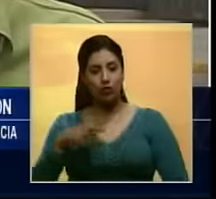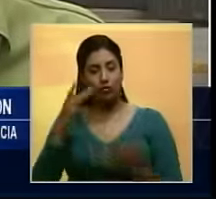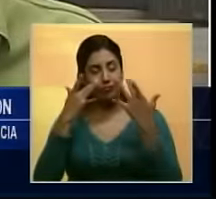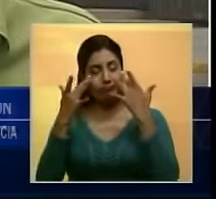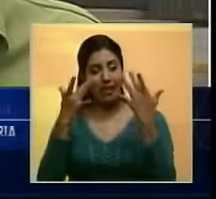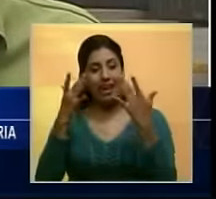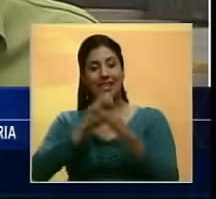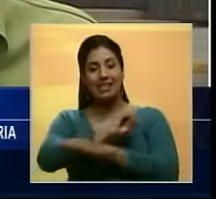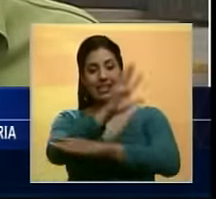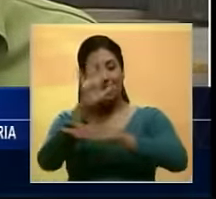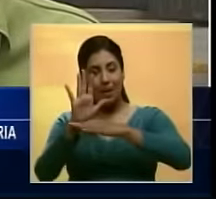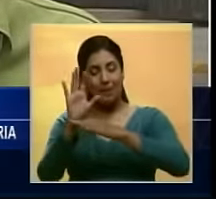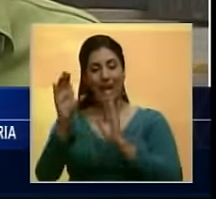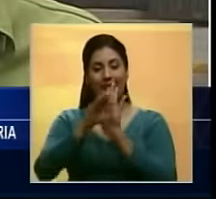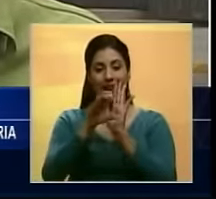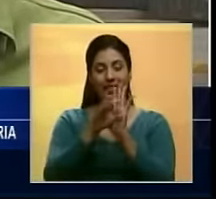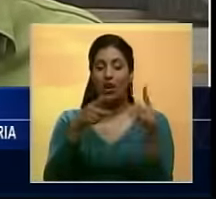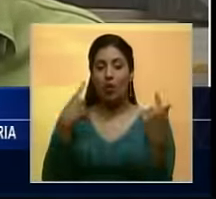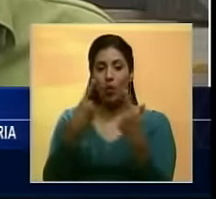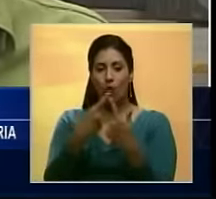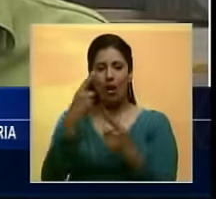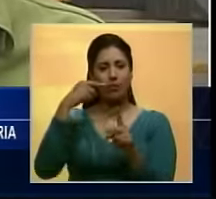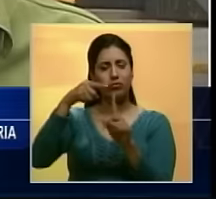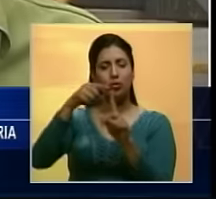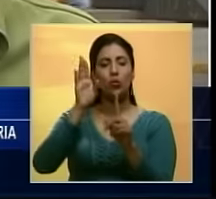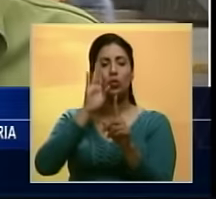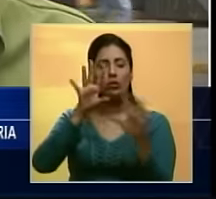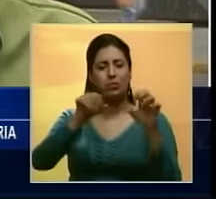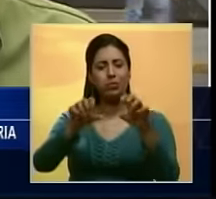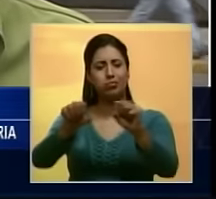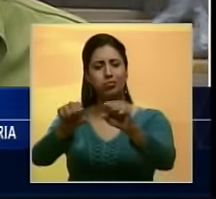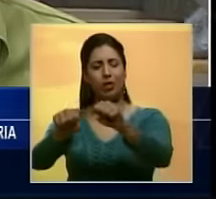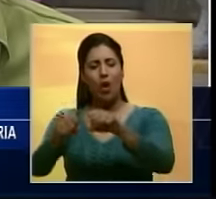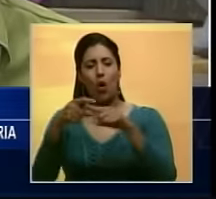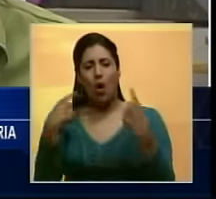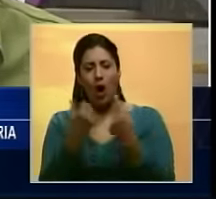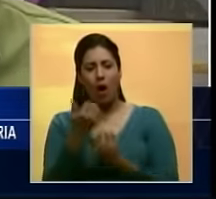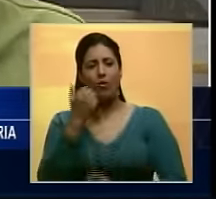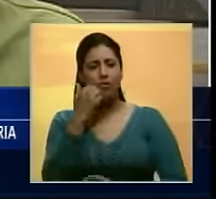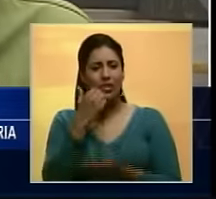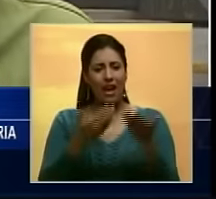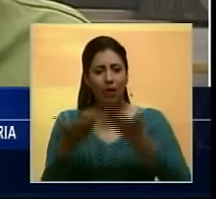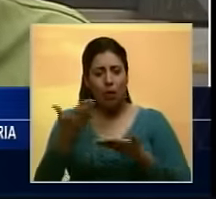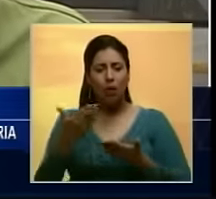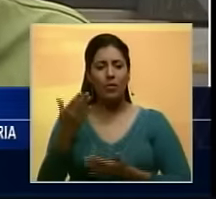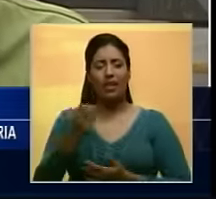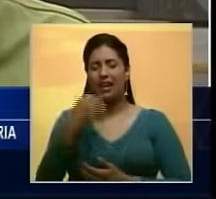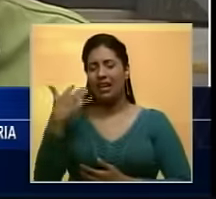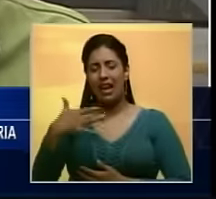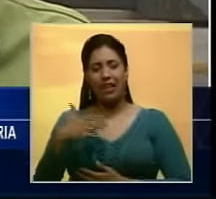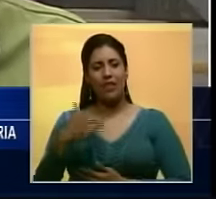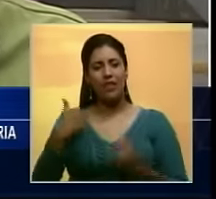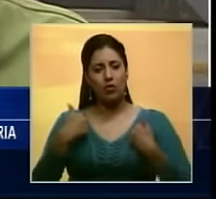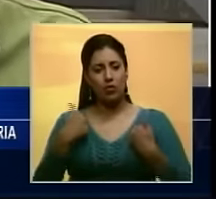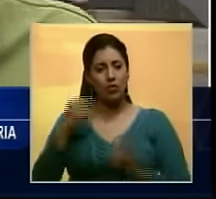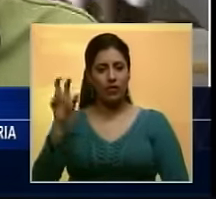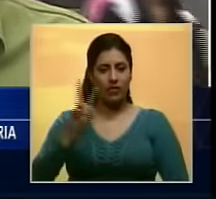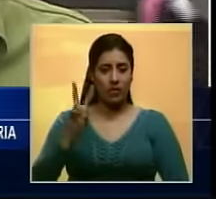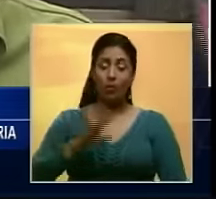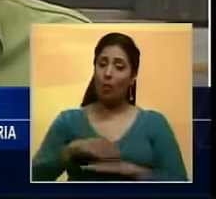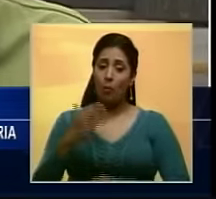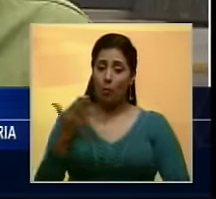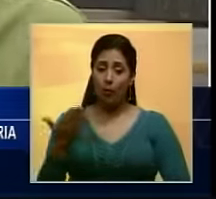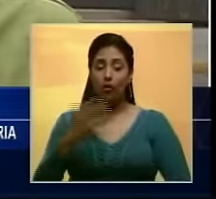vemos el Sanvil de la Candelaria como la punta del iceberg de las expropiaciones y de la crisis económica que se está viviendo en Venezuela.